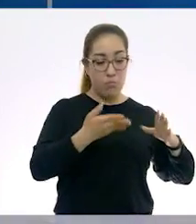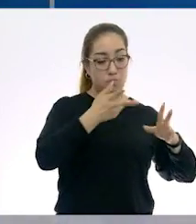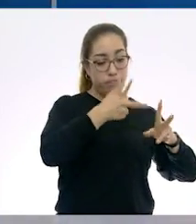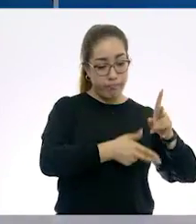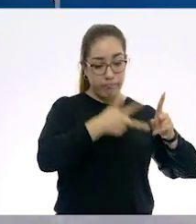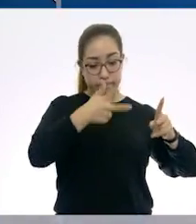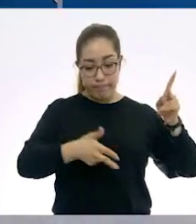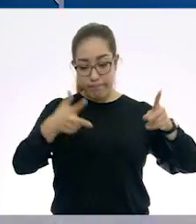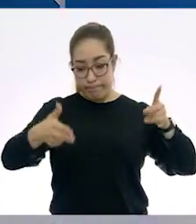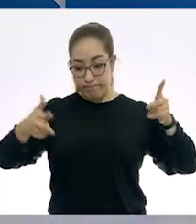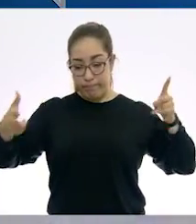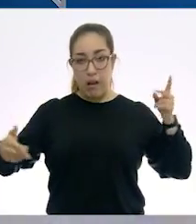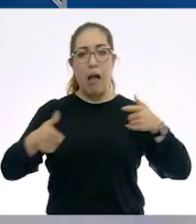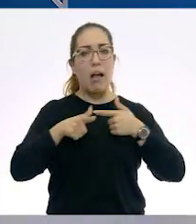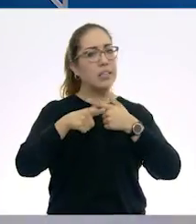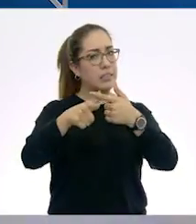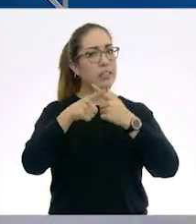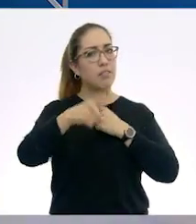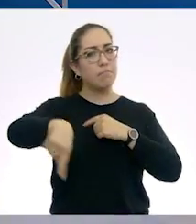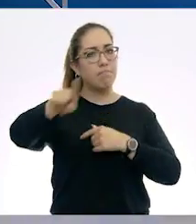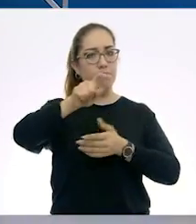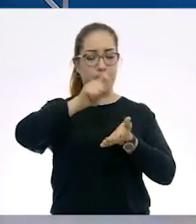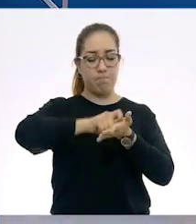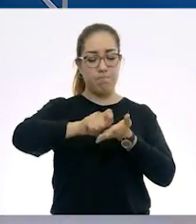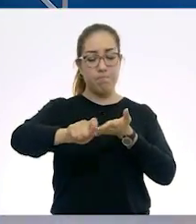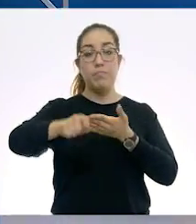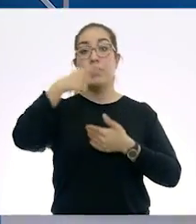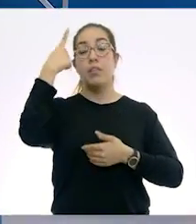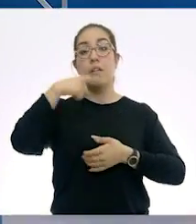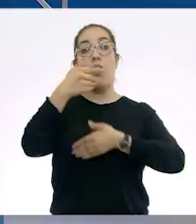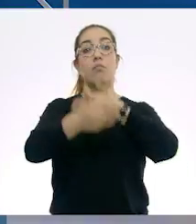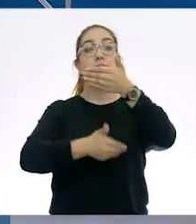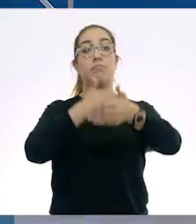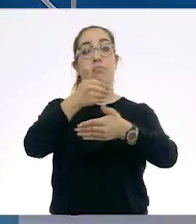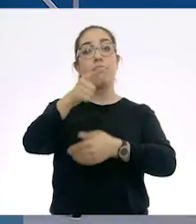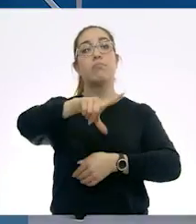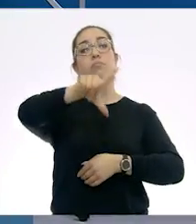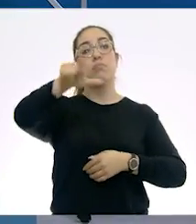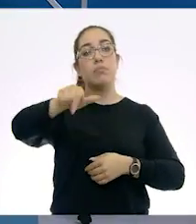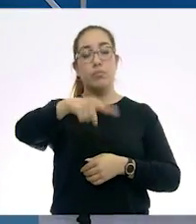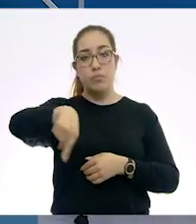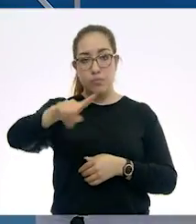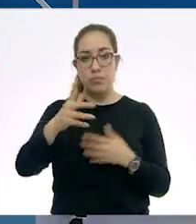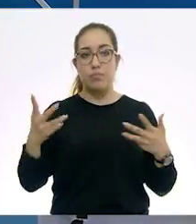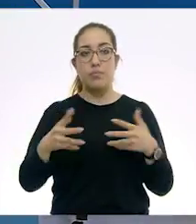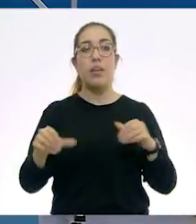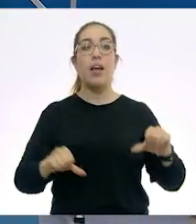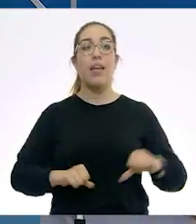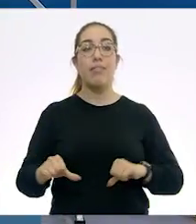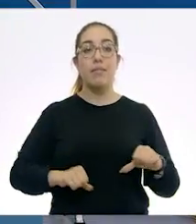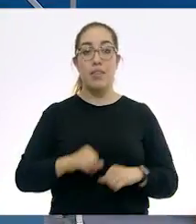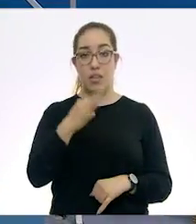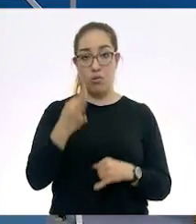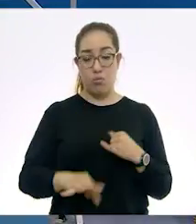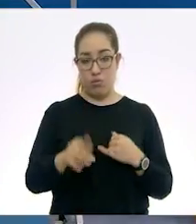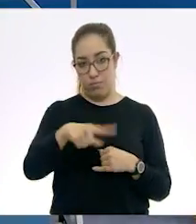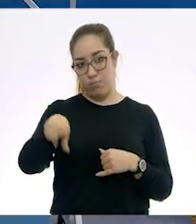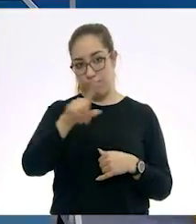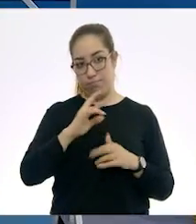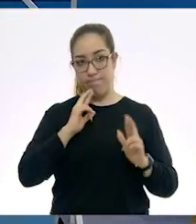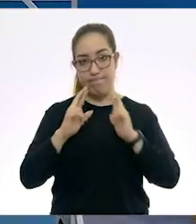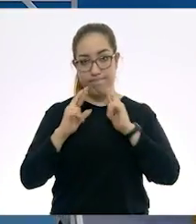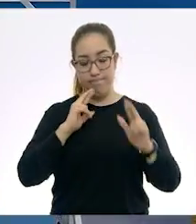y para que posteriormente puedan ustedes completar una actividad que les vamos a dejar al final de esta sesión.